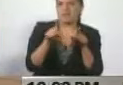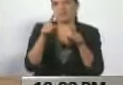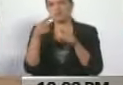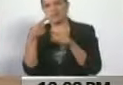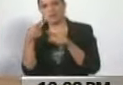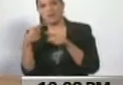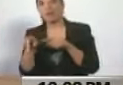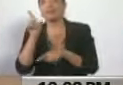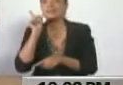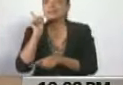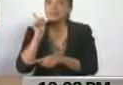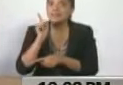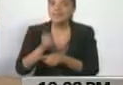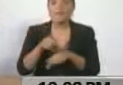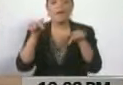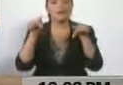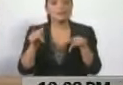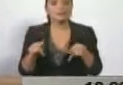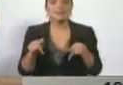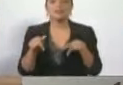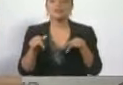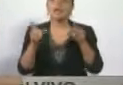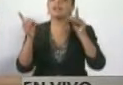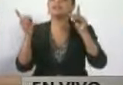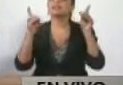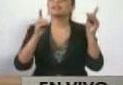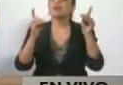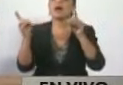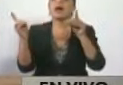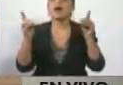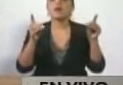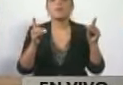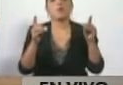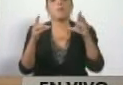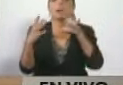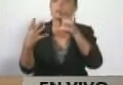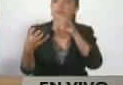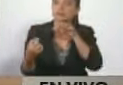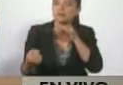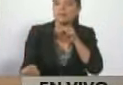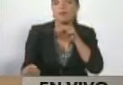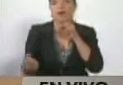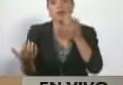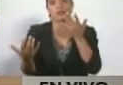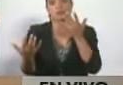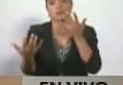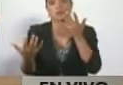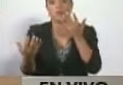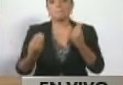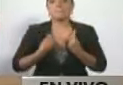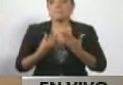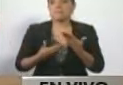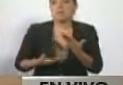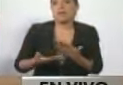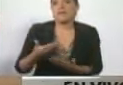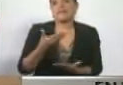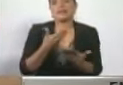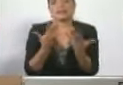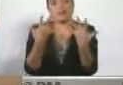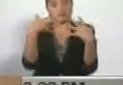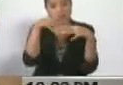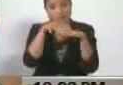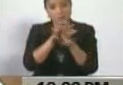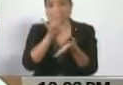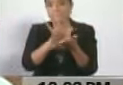Tiene que haber espacio para el diálogo, para el entendimiento, para la convivencia, para la coexistencia